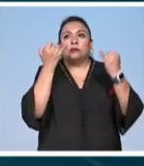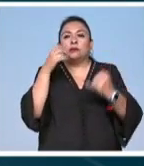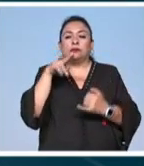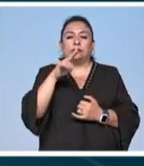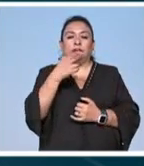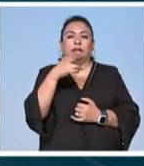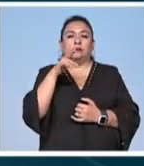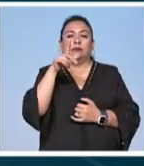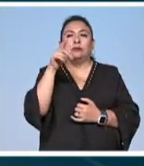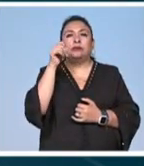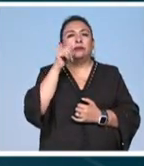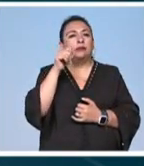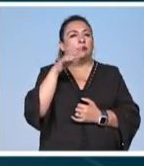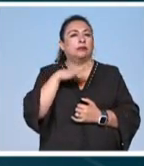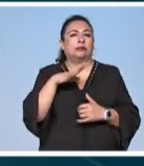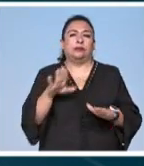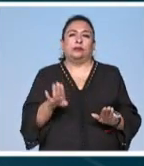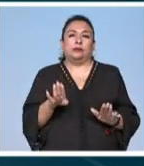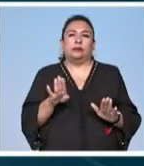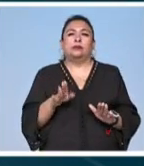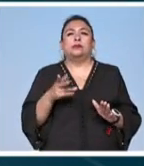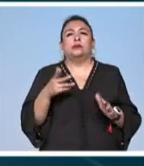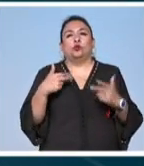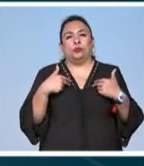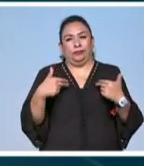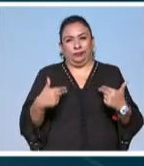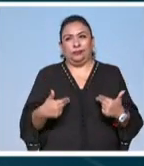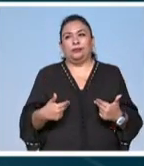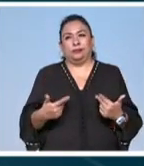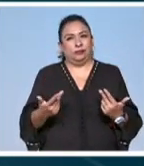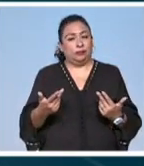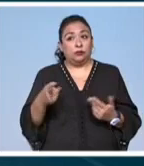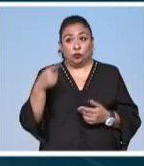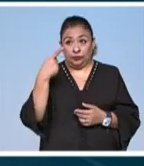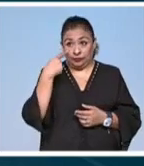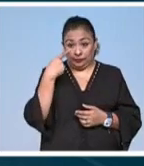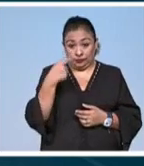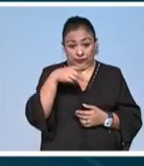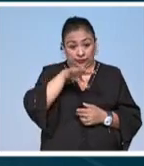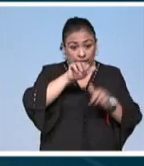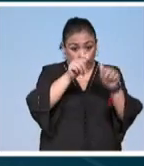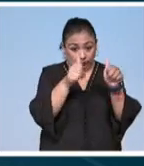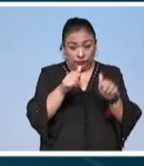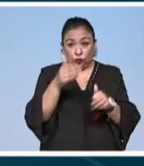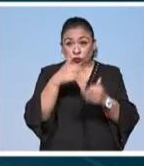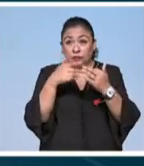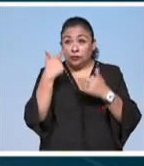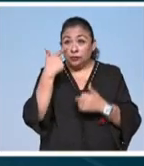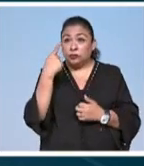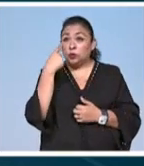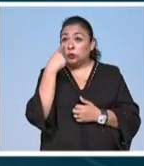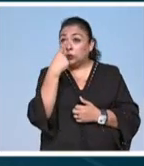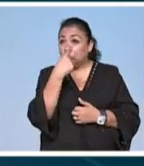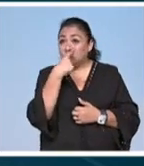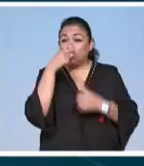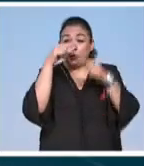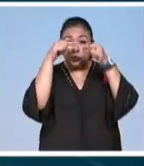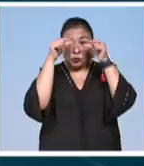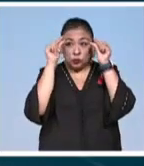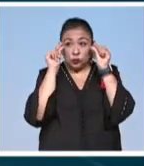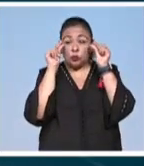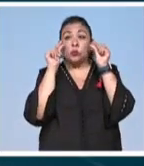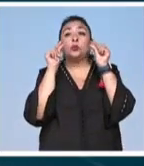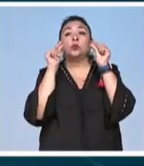nahual tiene siempre la característica de tener rasgos humanos entonces si tú ves las piezas y todos observan los ojos tienen sus cejas